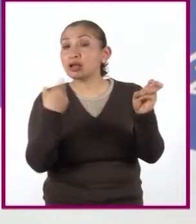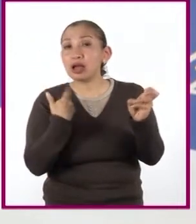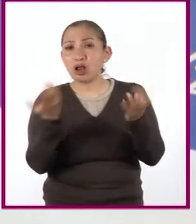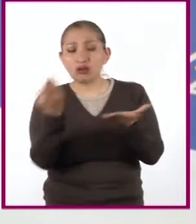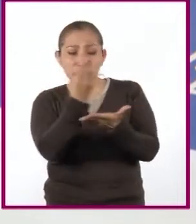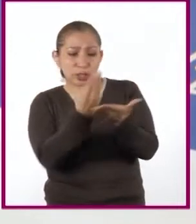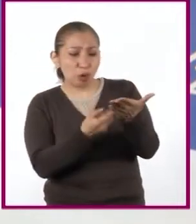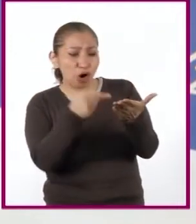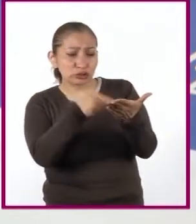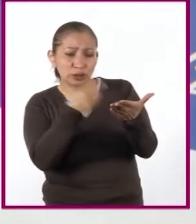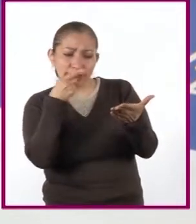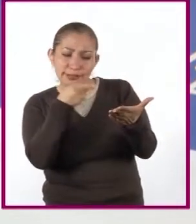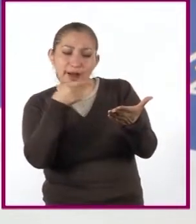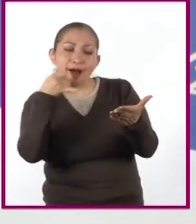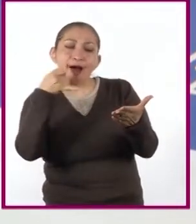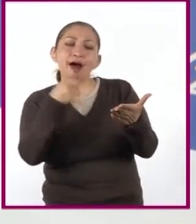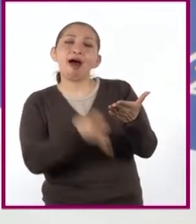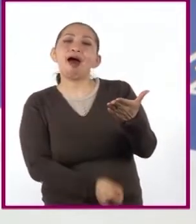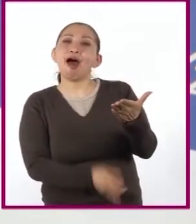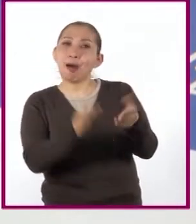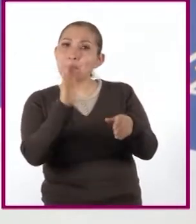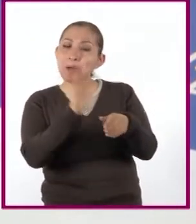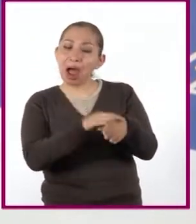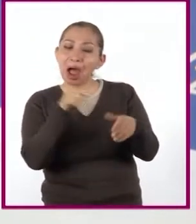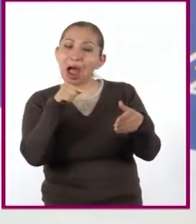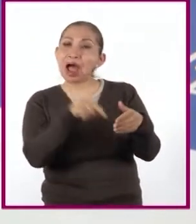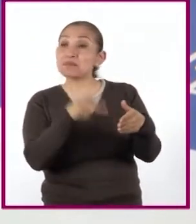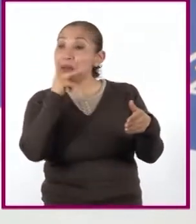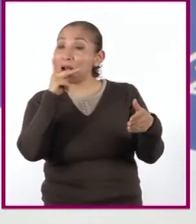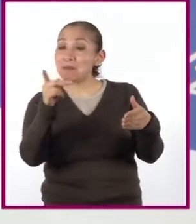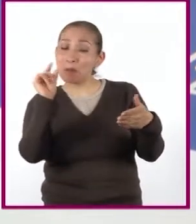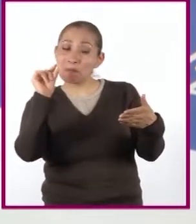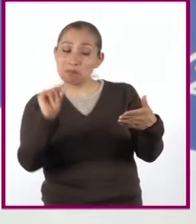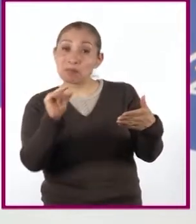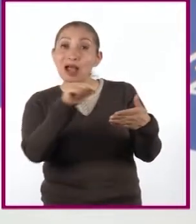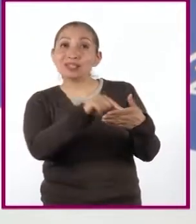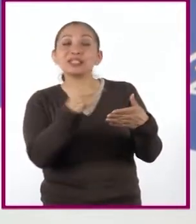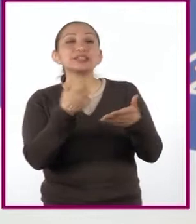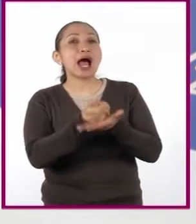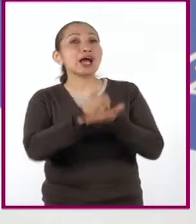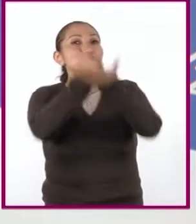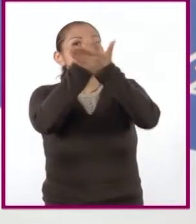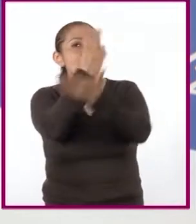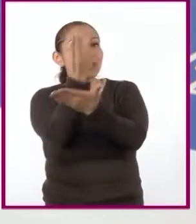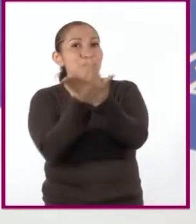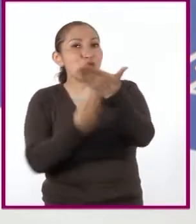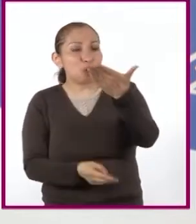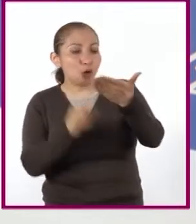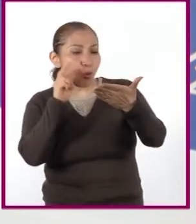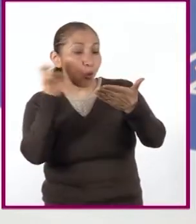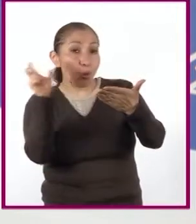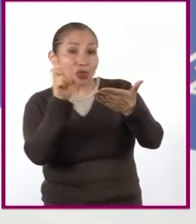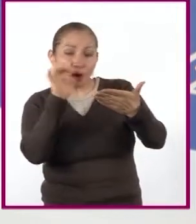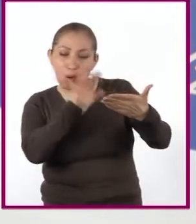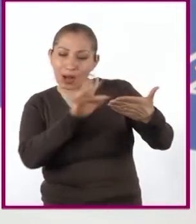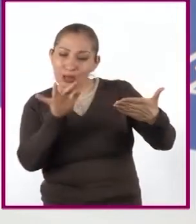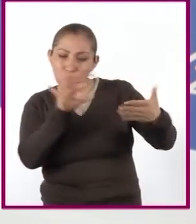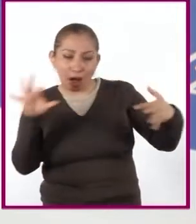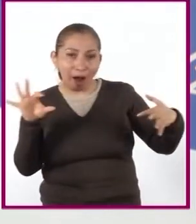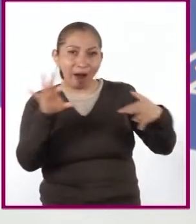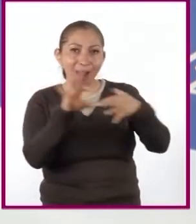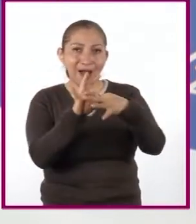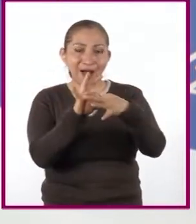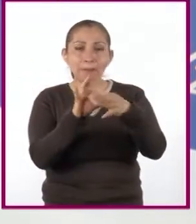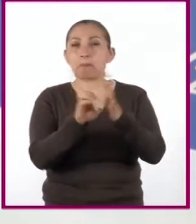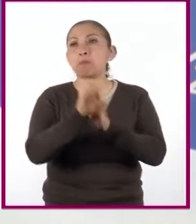gráficos dicen un poco más que mil palabras. Y esto tiene que ver con los recursos gráficos en los que nos apoyamos al momento de leer un texto.